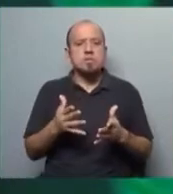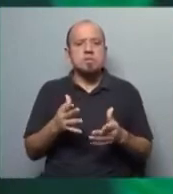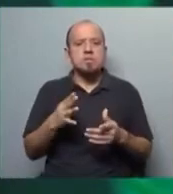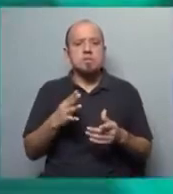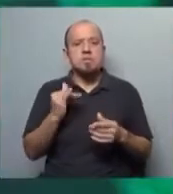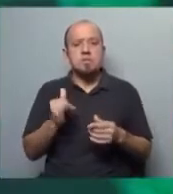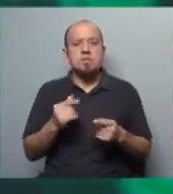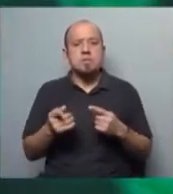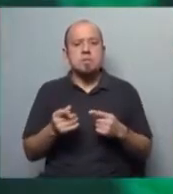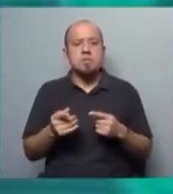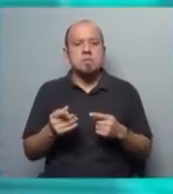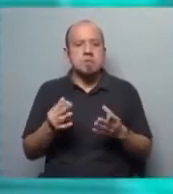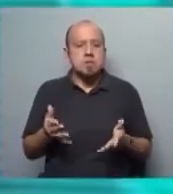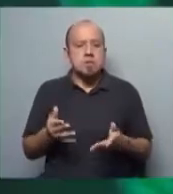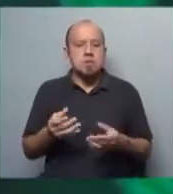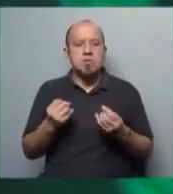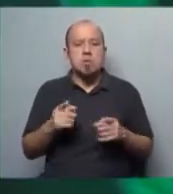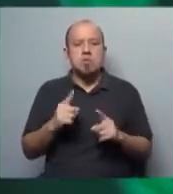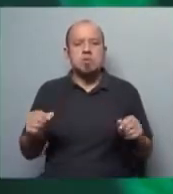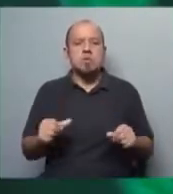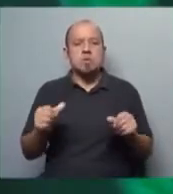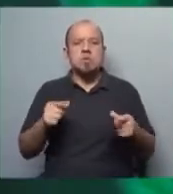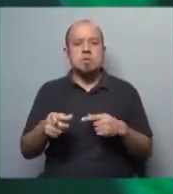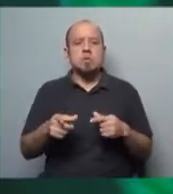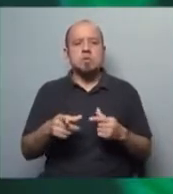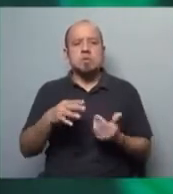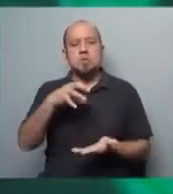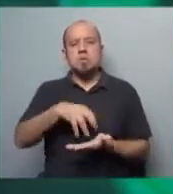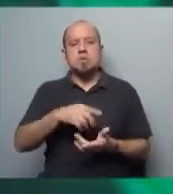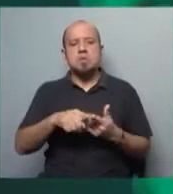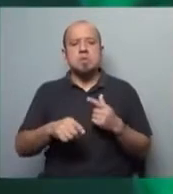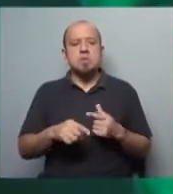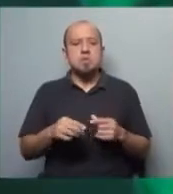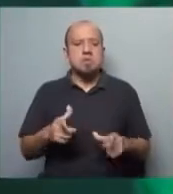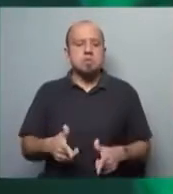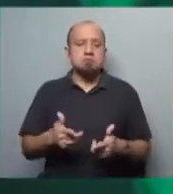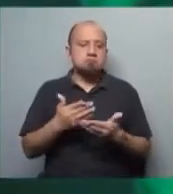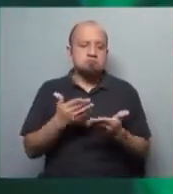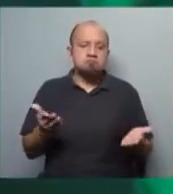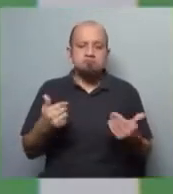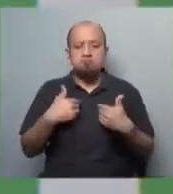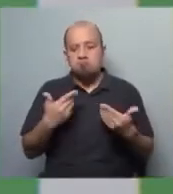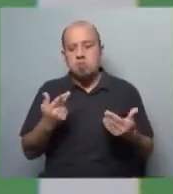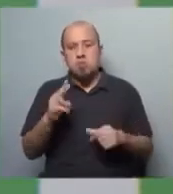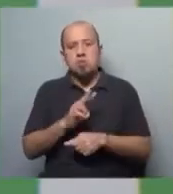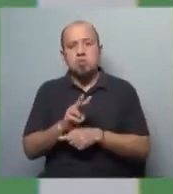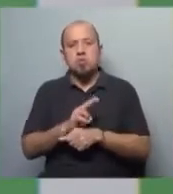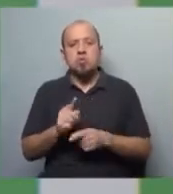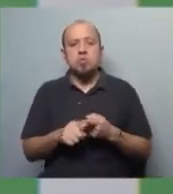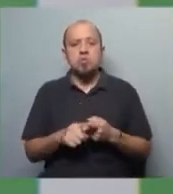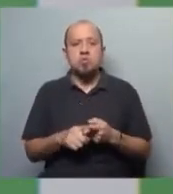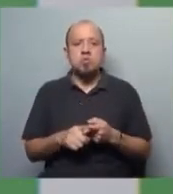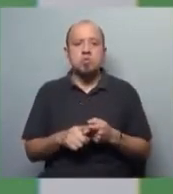ha interesado tanto que no se desarrolle y que se mantenga en ese lugar de vulnerabilidad donde no puede tomar control sobre sí mismo. Sí, si tú dijeras por